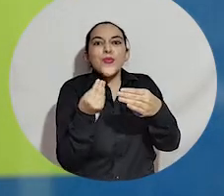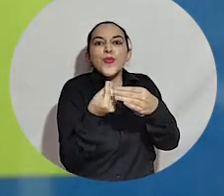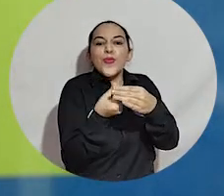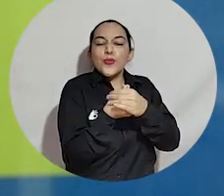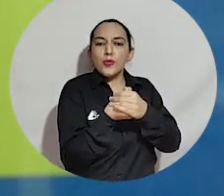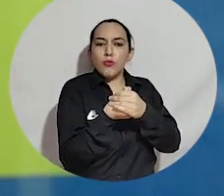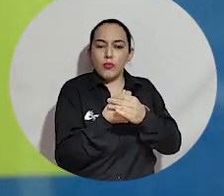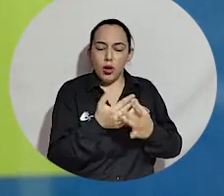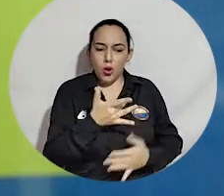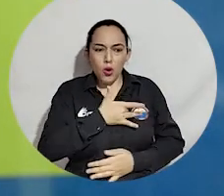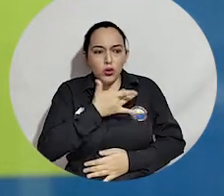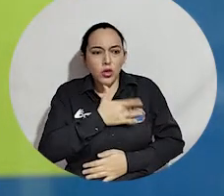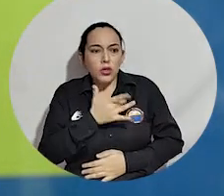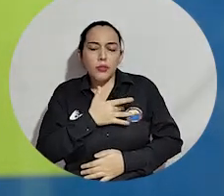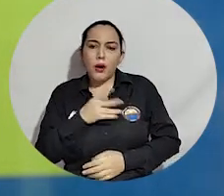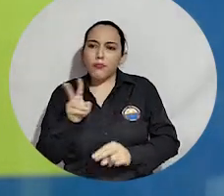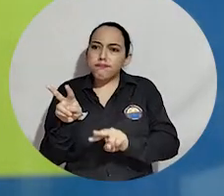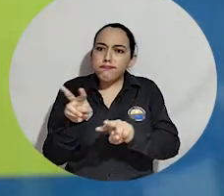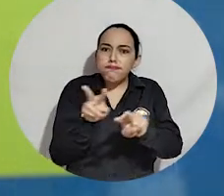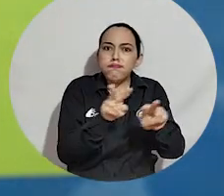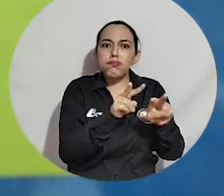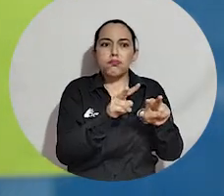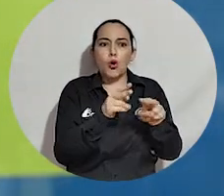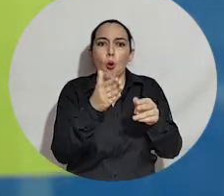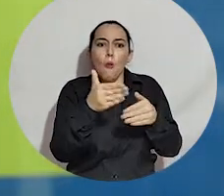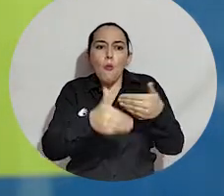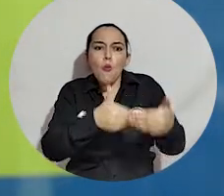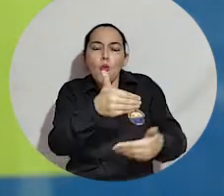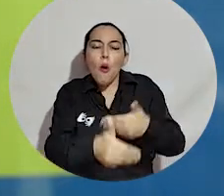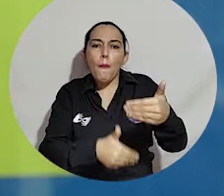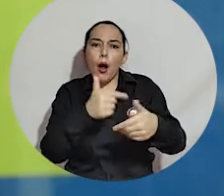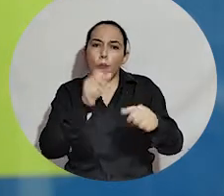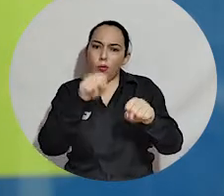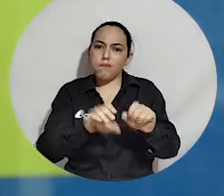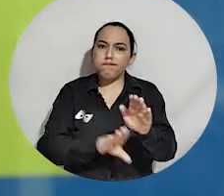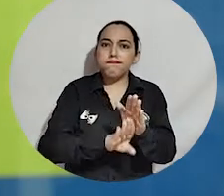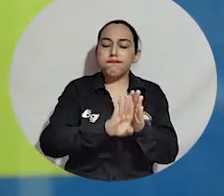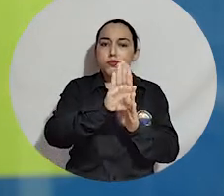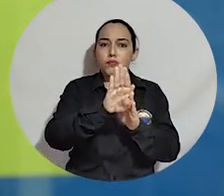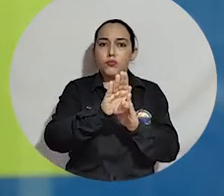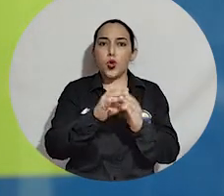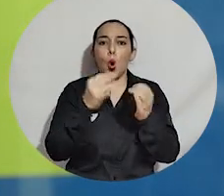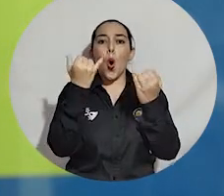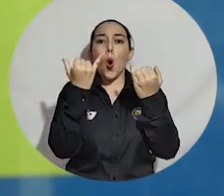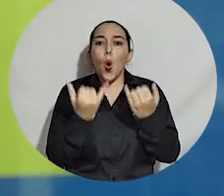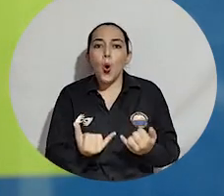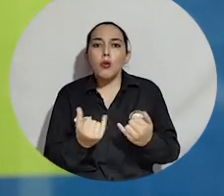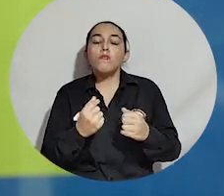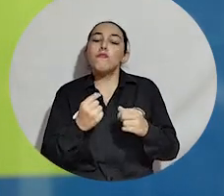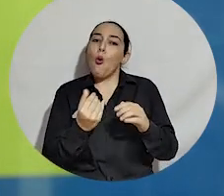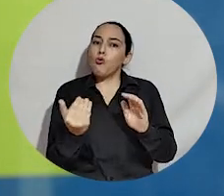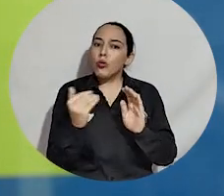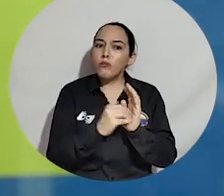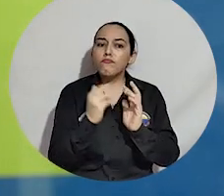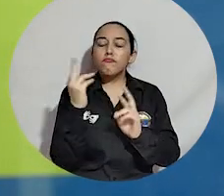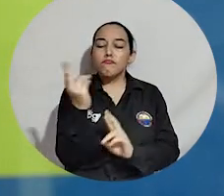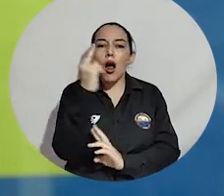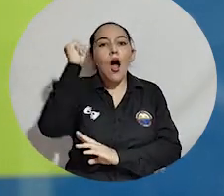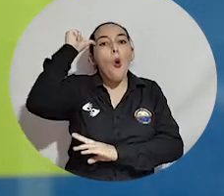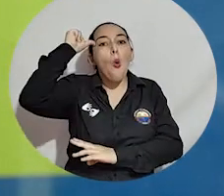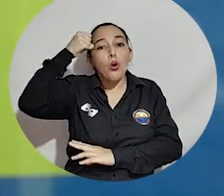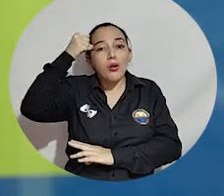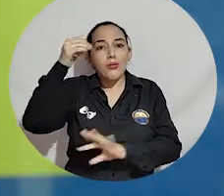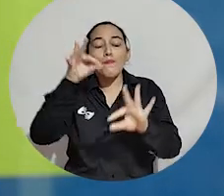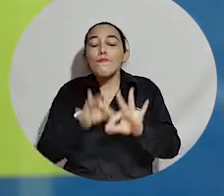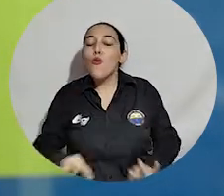inclusión y ser cada día más humanos buscando siempre nuevas rutas para avanzar. Así que hoy solamente es reforzar y decirles